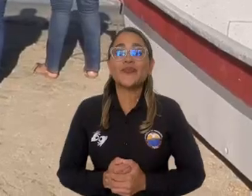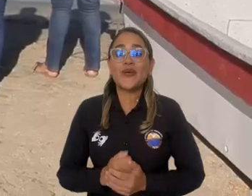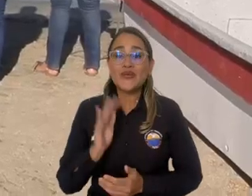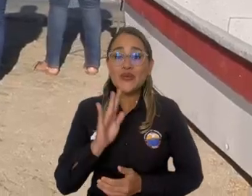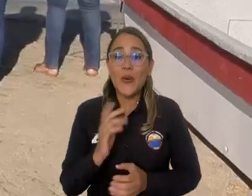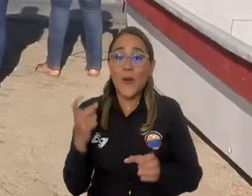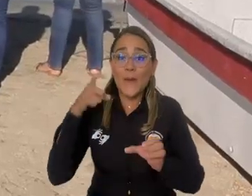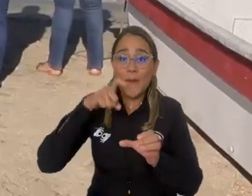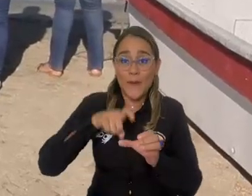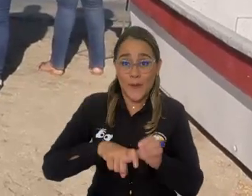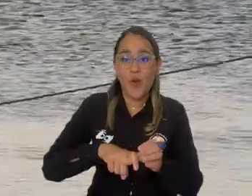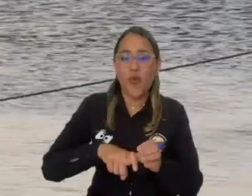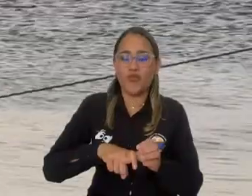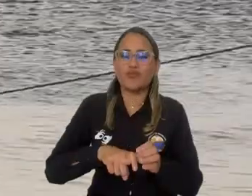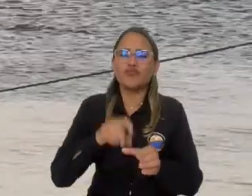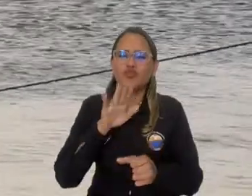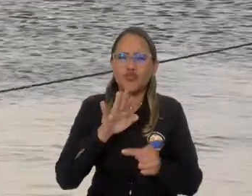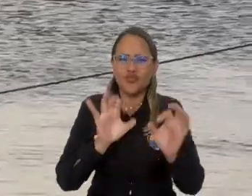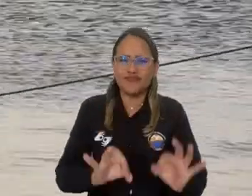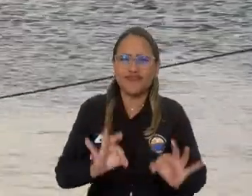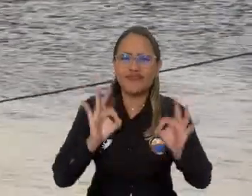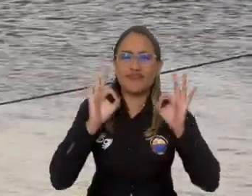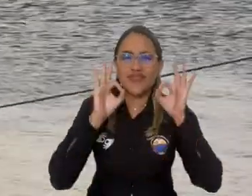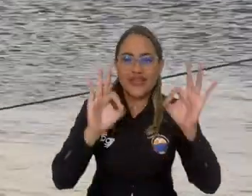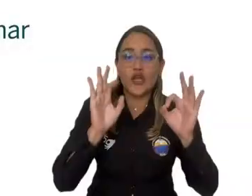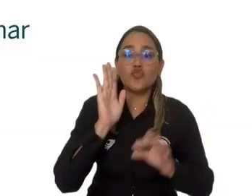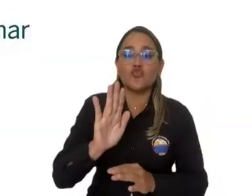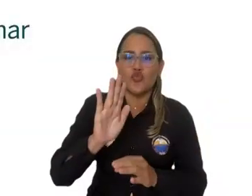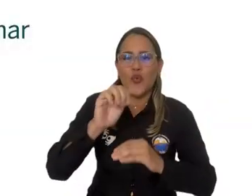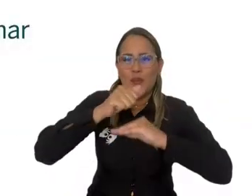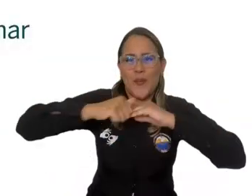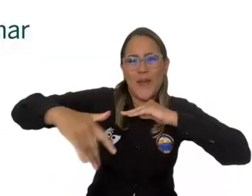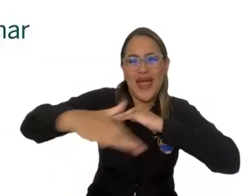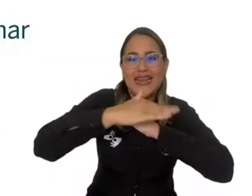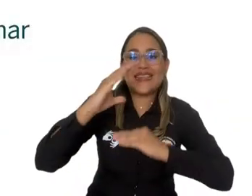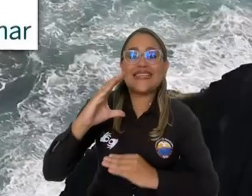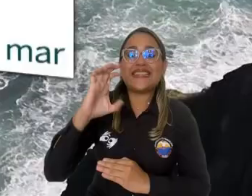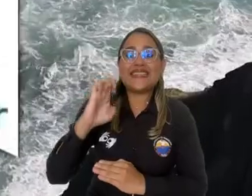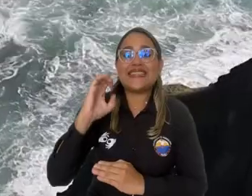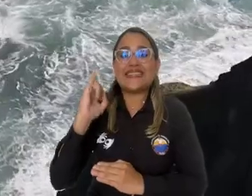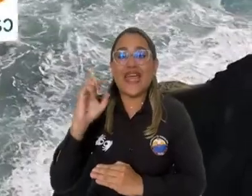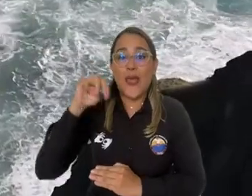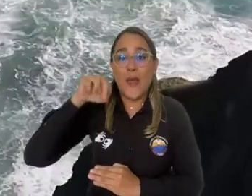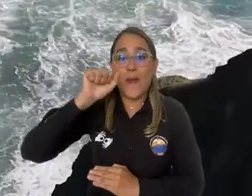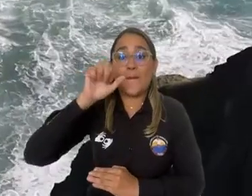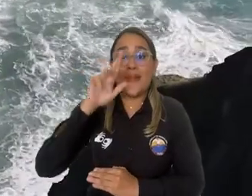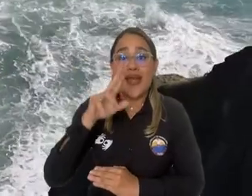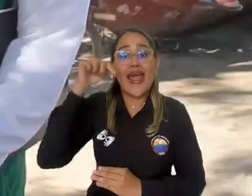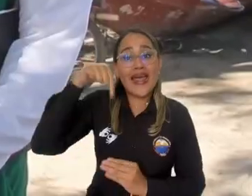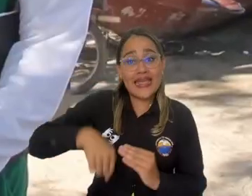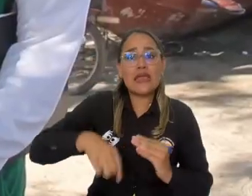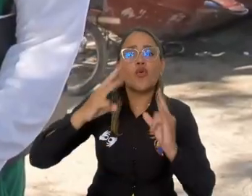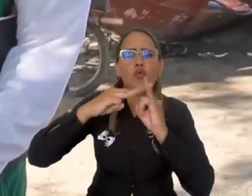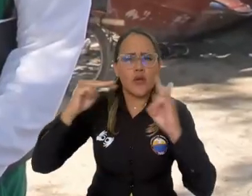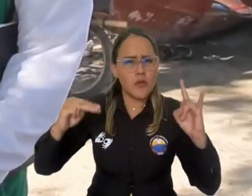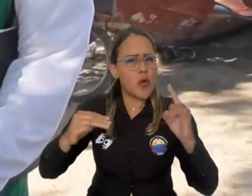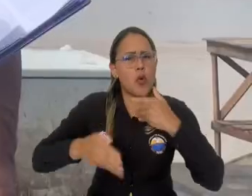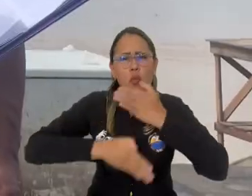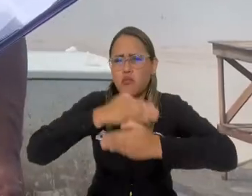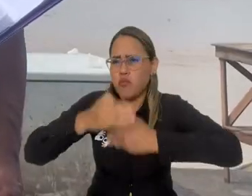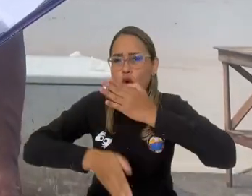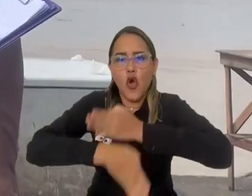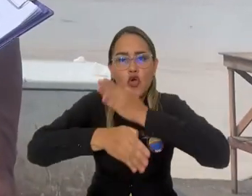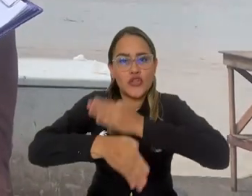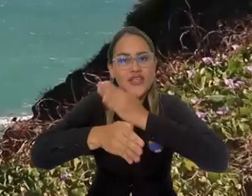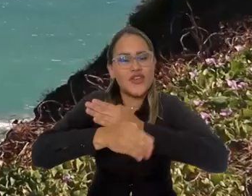Como miembro patrono del Campus de Excelencia Internacional del Mar, CEIMAR, la Universidad del Magdalena continúa estableciendo acuerdos